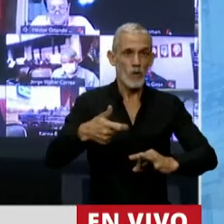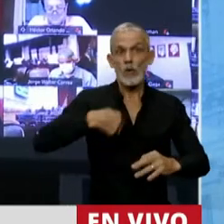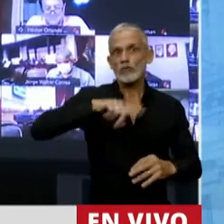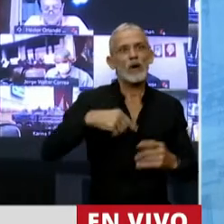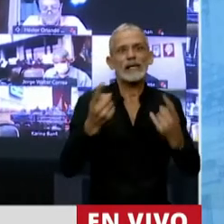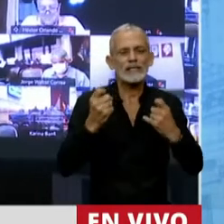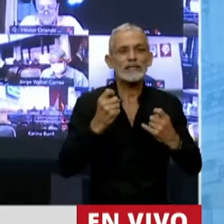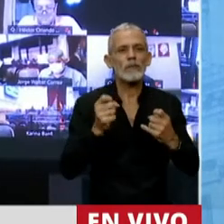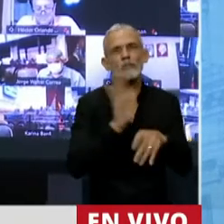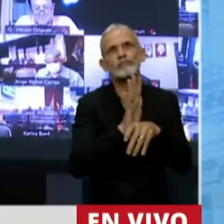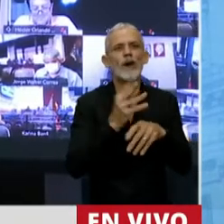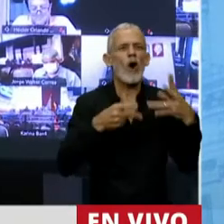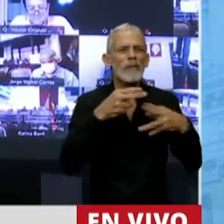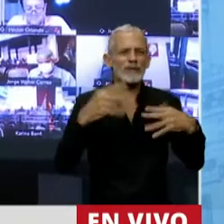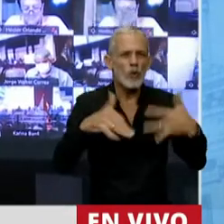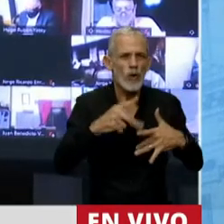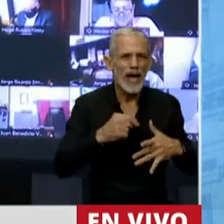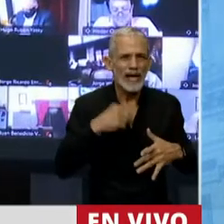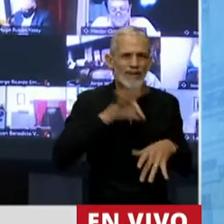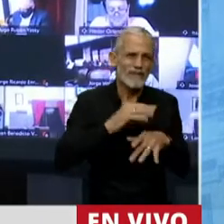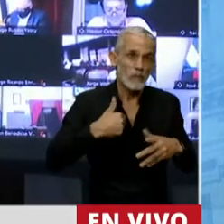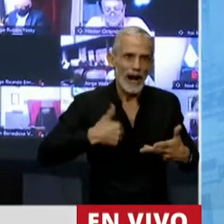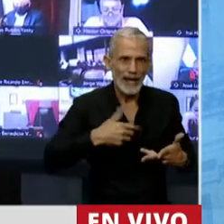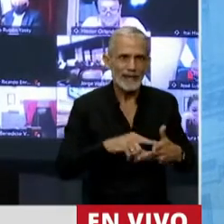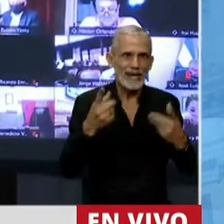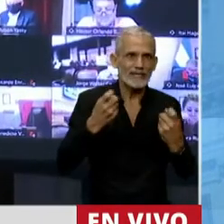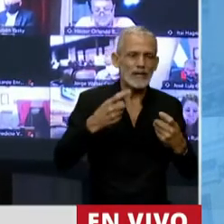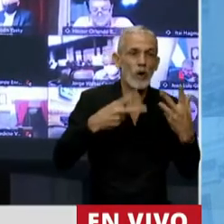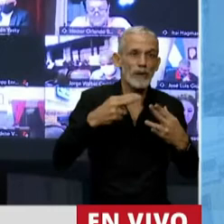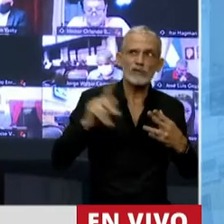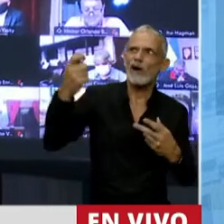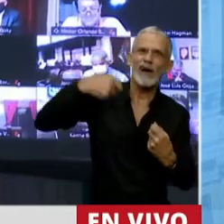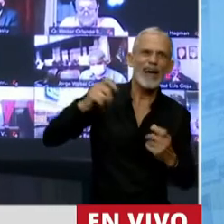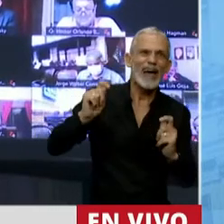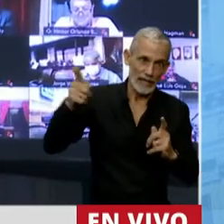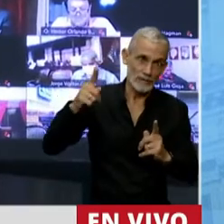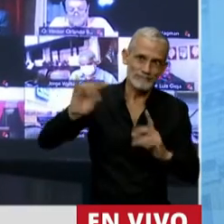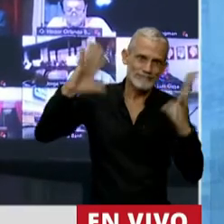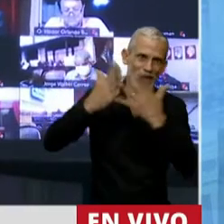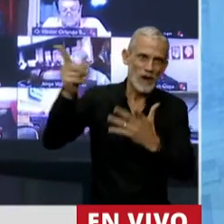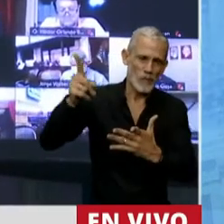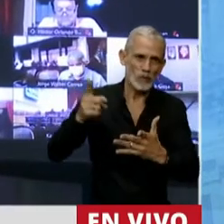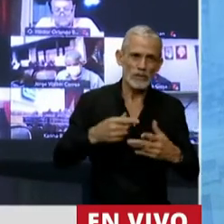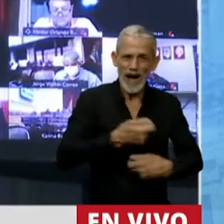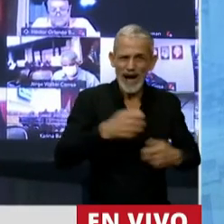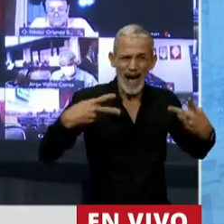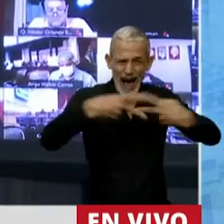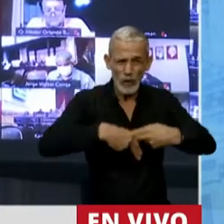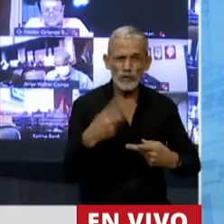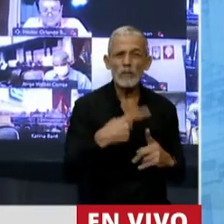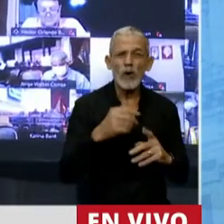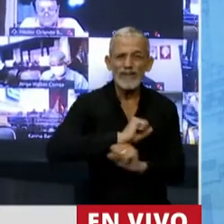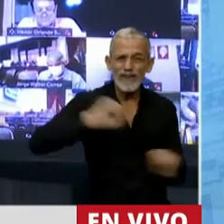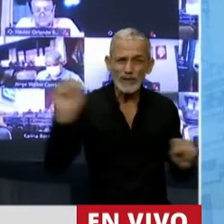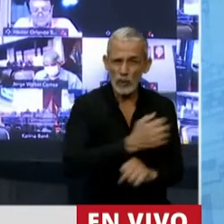necesitamos para que ese equilibrio de cuentas no sea ni más ni menos que un ajuste y los que menos tienen a través de la inflación,